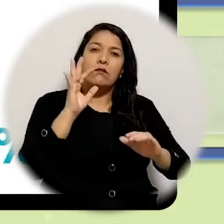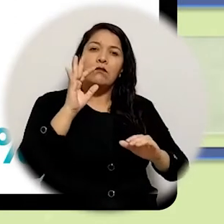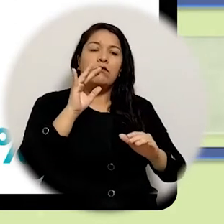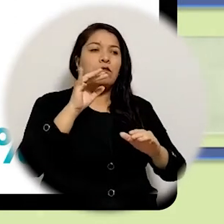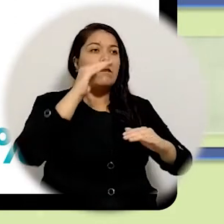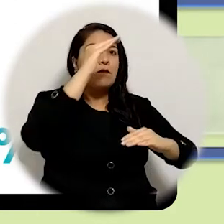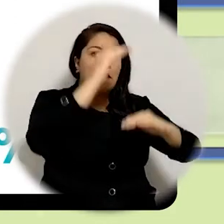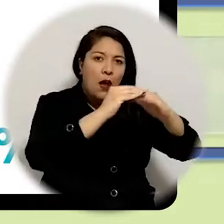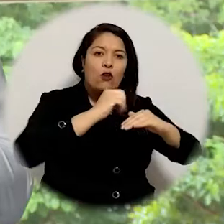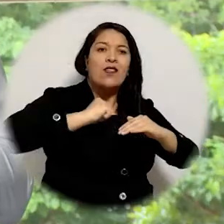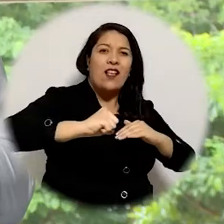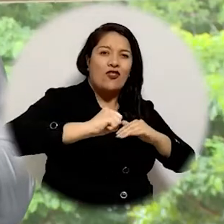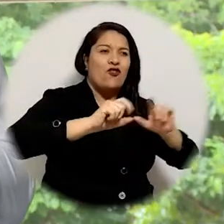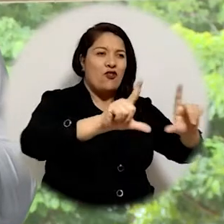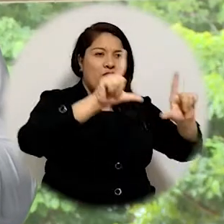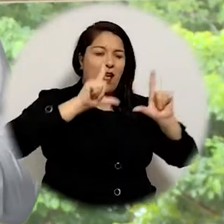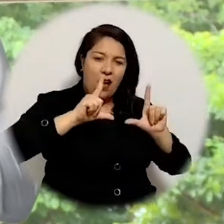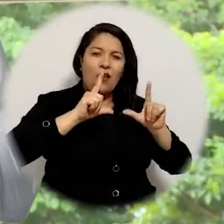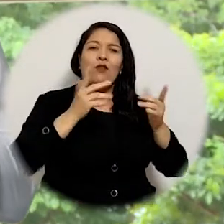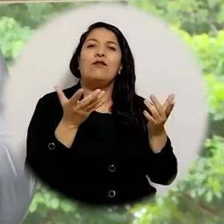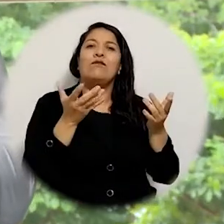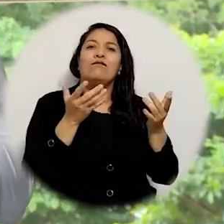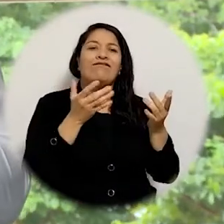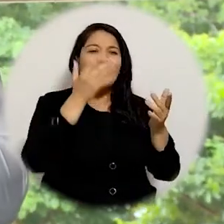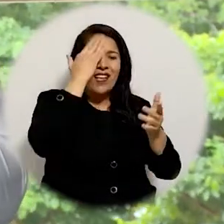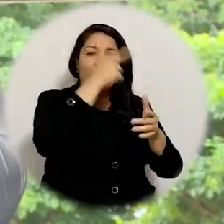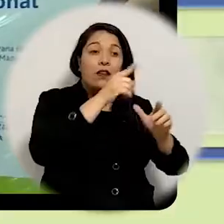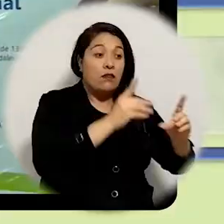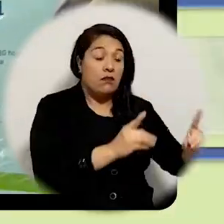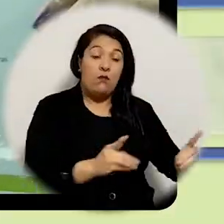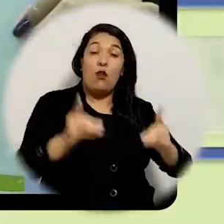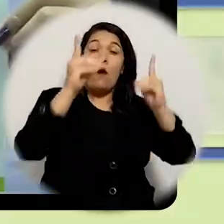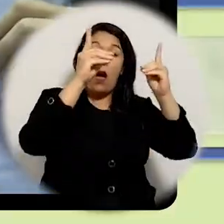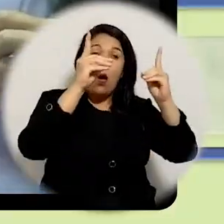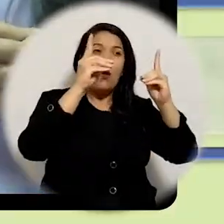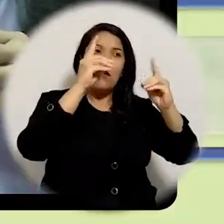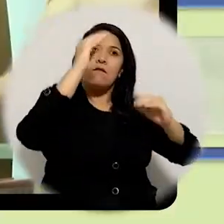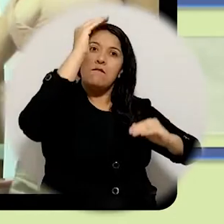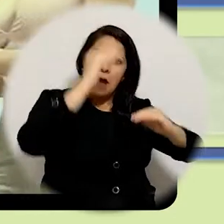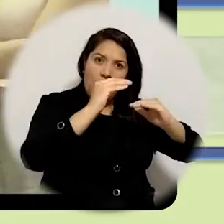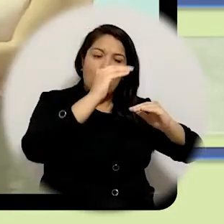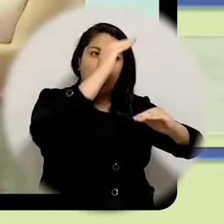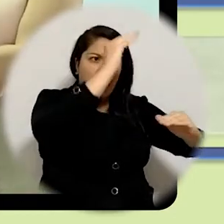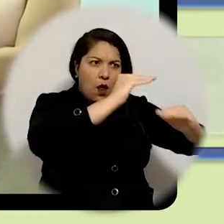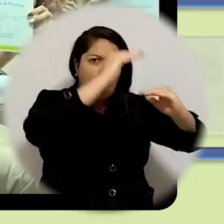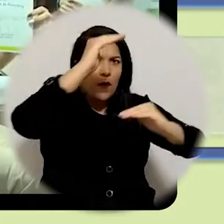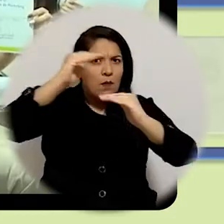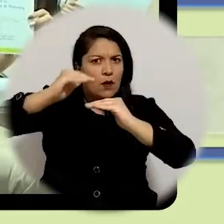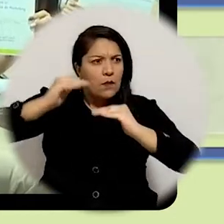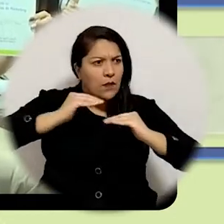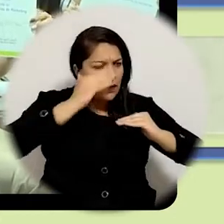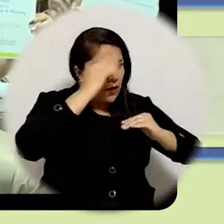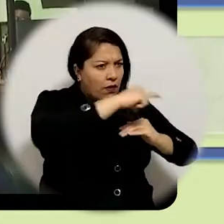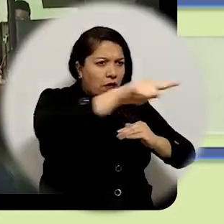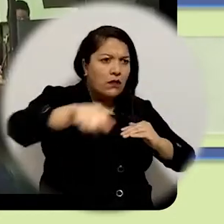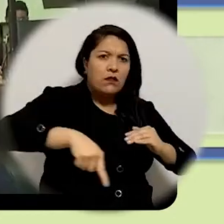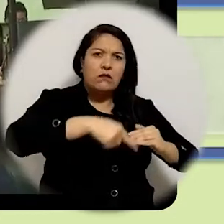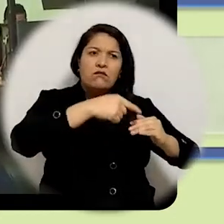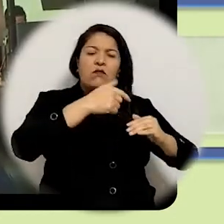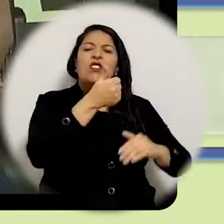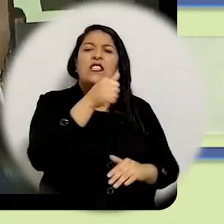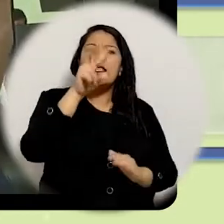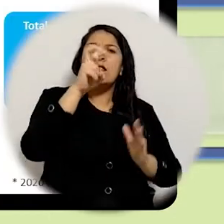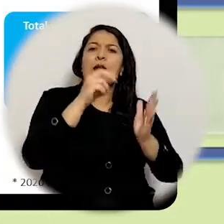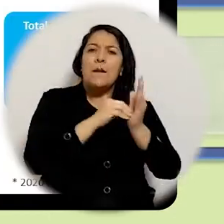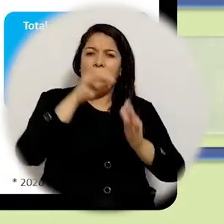matrícula la disminución del derecho de grado la disminución del costo de los diplomados la exoneración es de matrícula los programas de matrícula por trabajo en